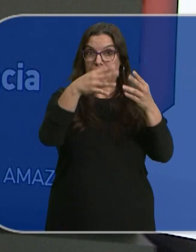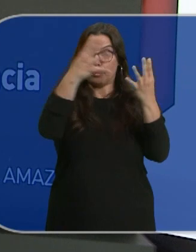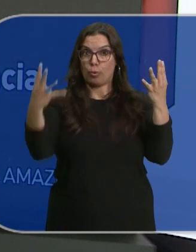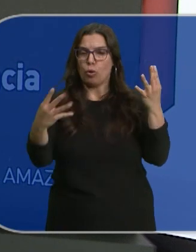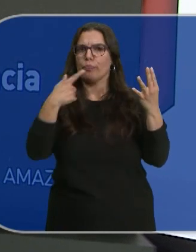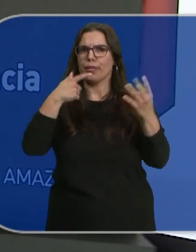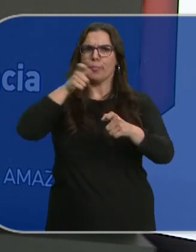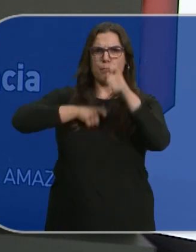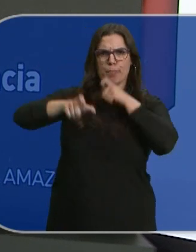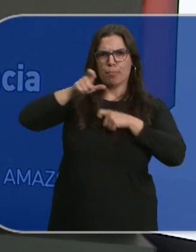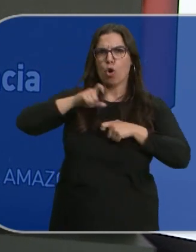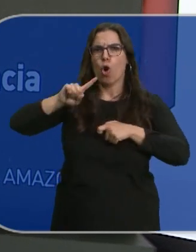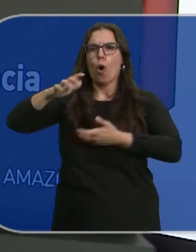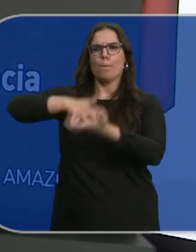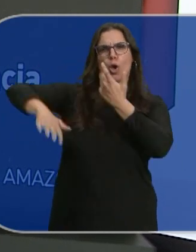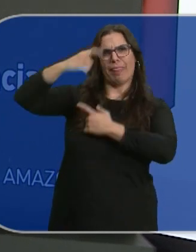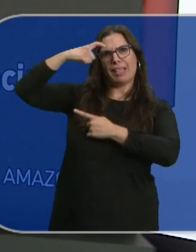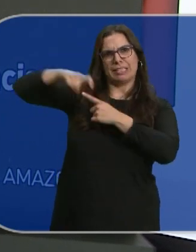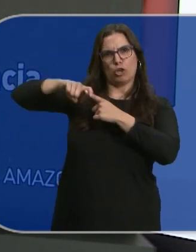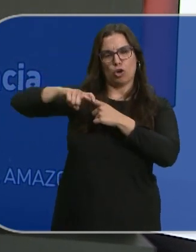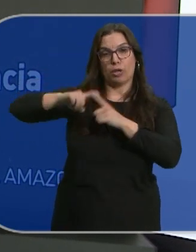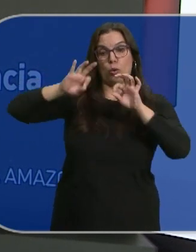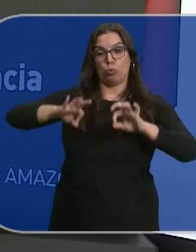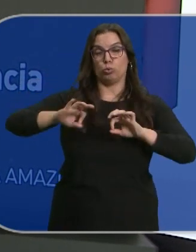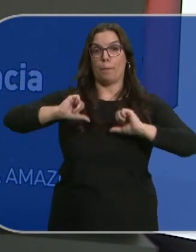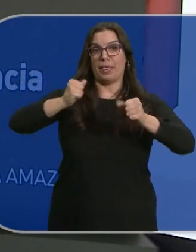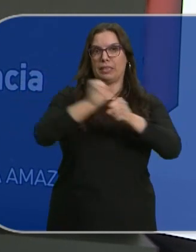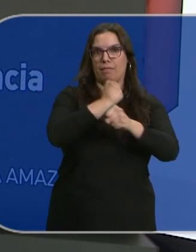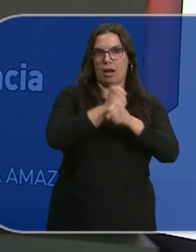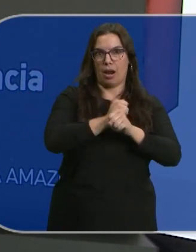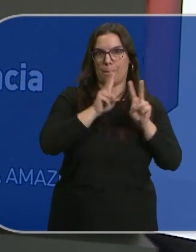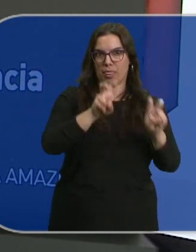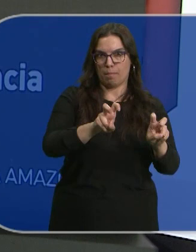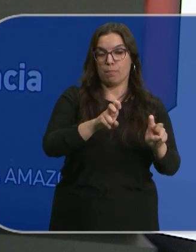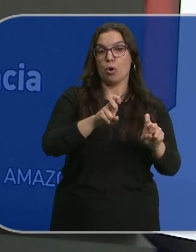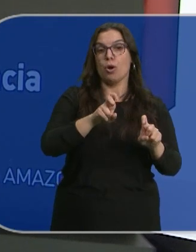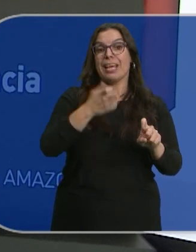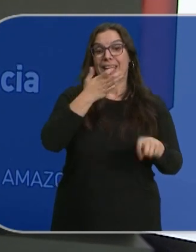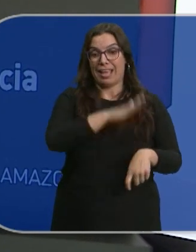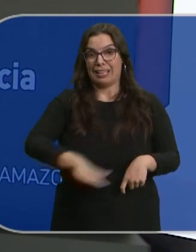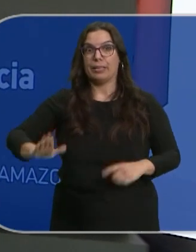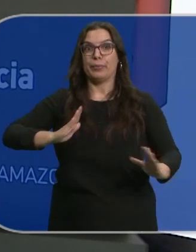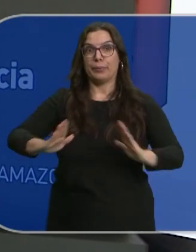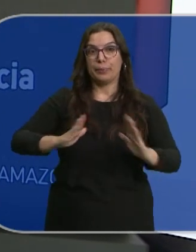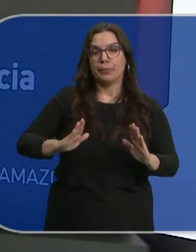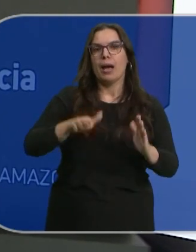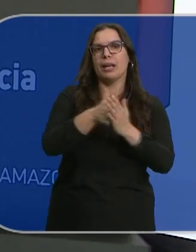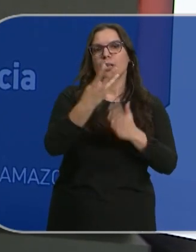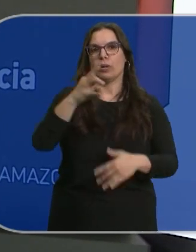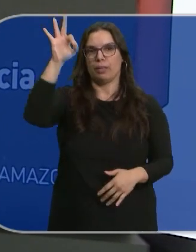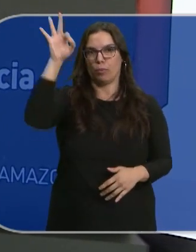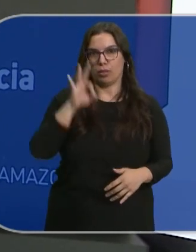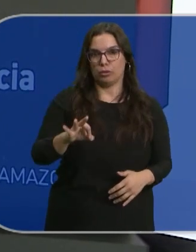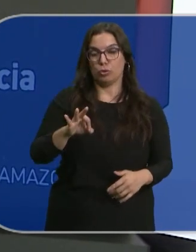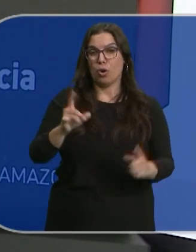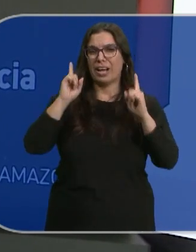sufrido acoso verbal o violencia psicológica en su primera etapa laboral y hasta un 40% durante su infancia y adolescencia. El caso